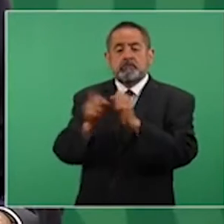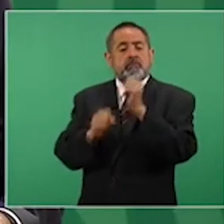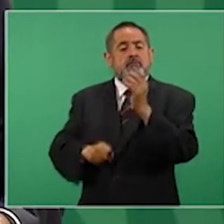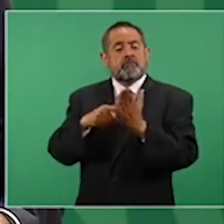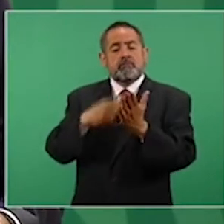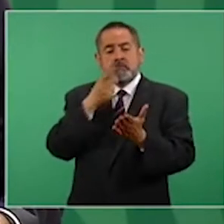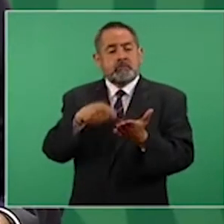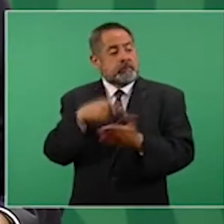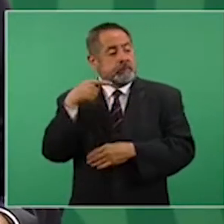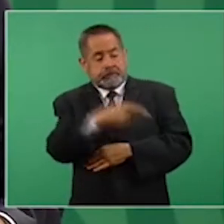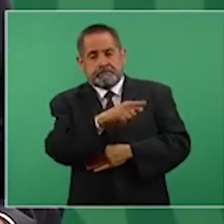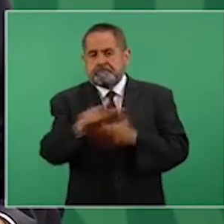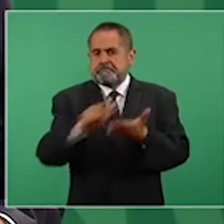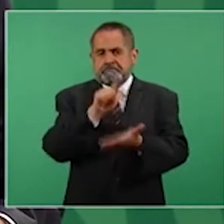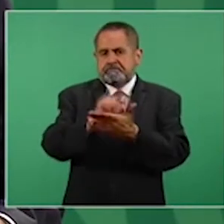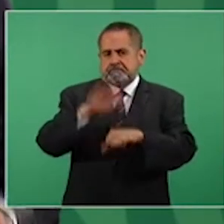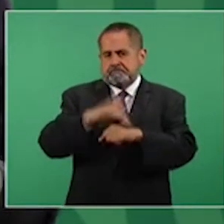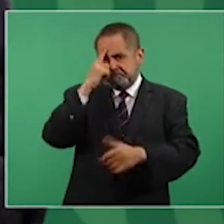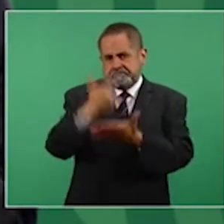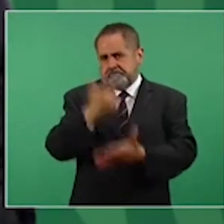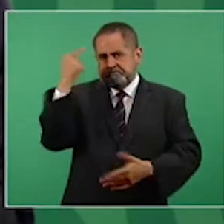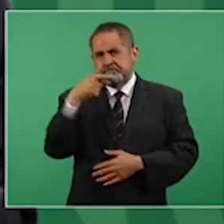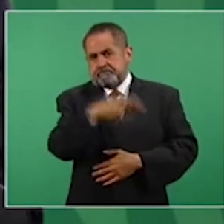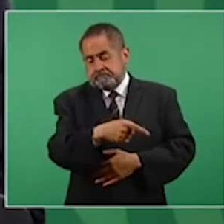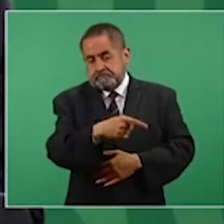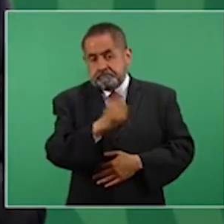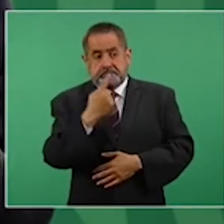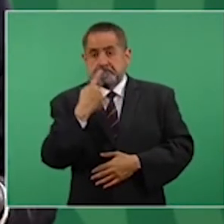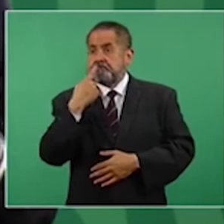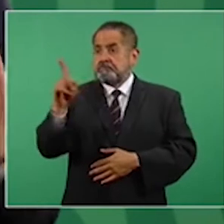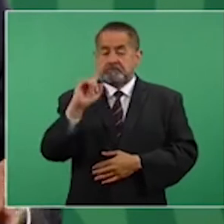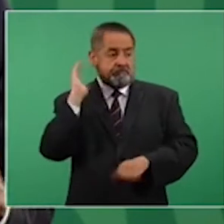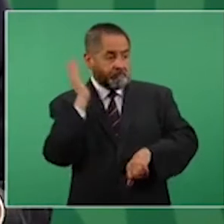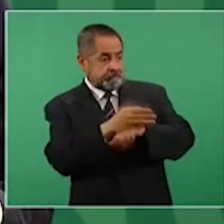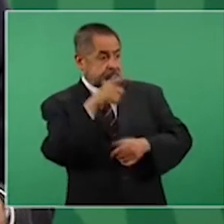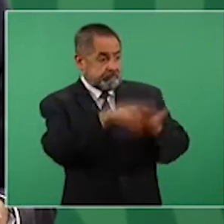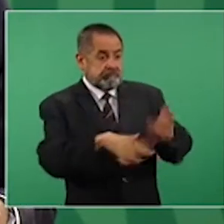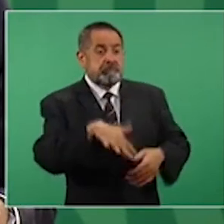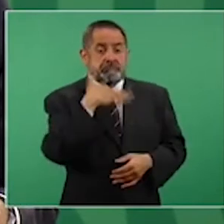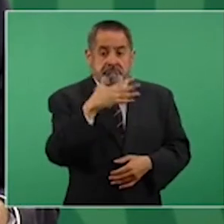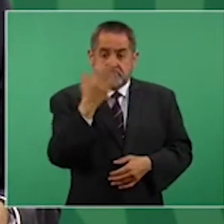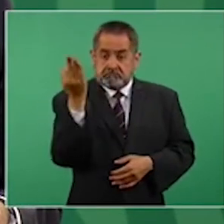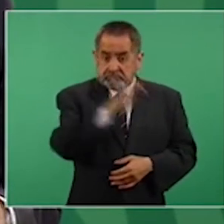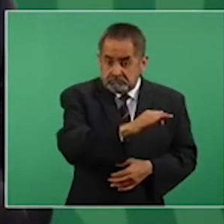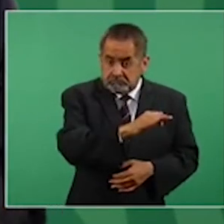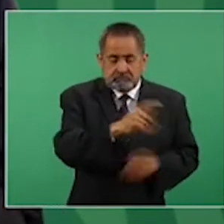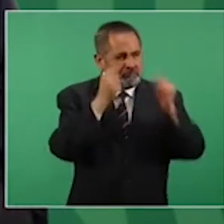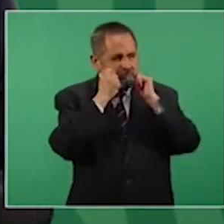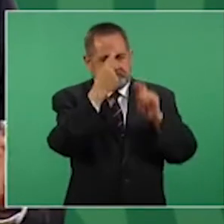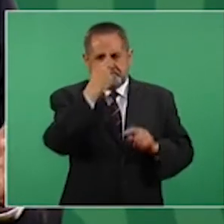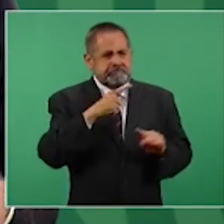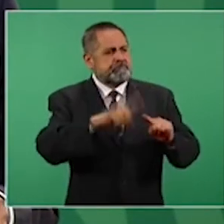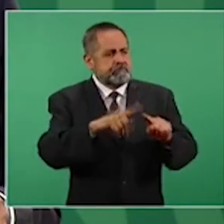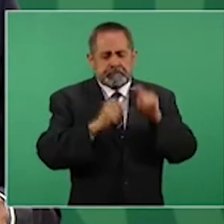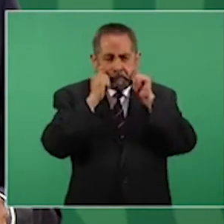delito grave y el que es acusado por fraude electoral, sea quien sea, no tiene